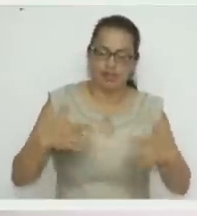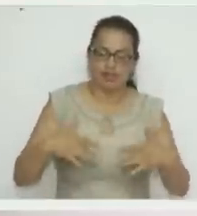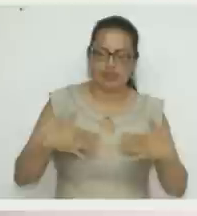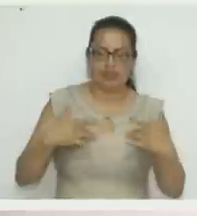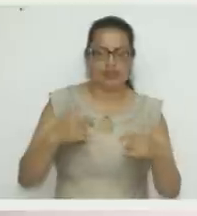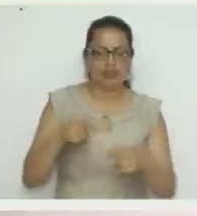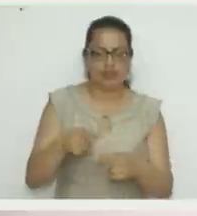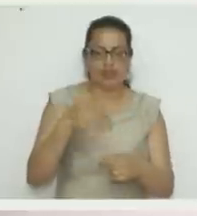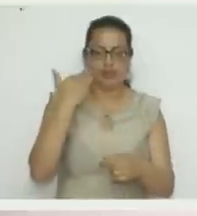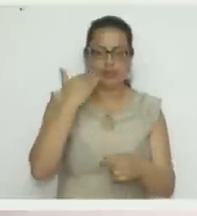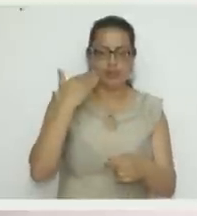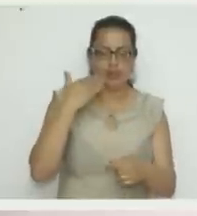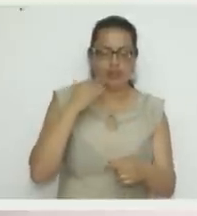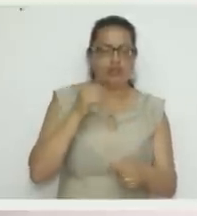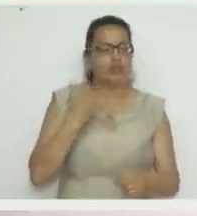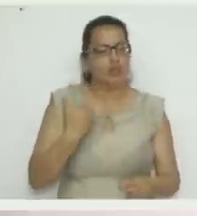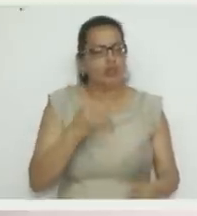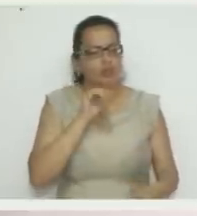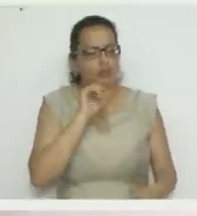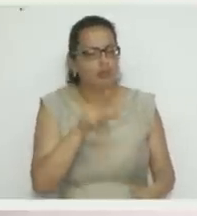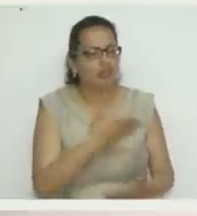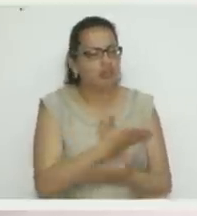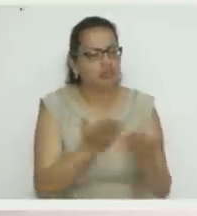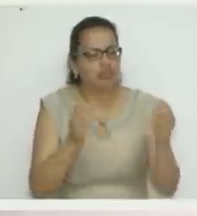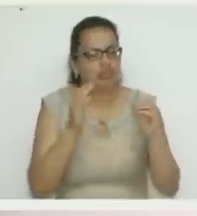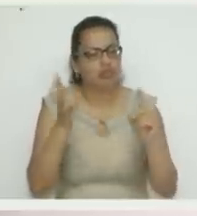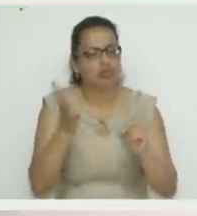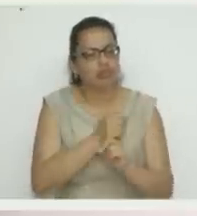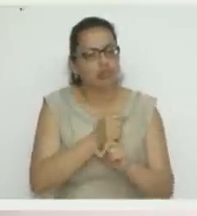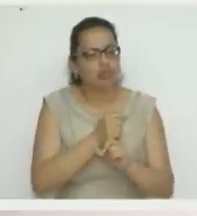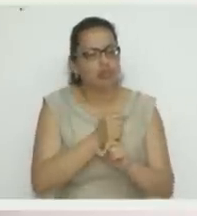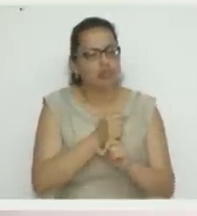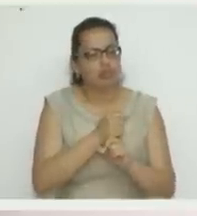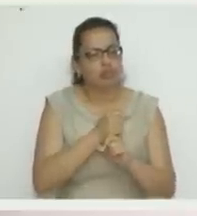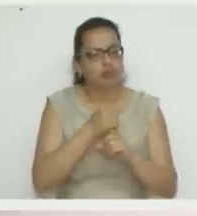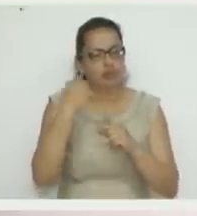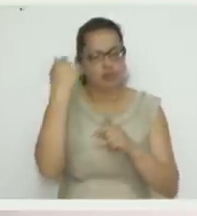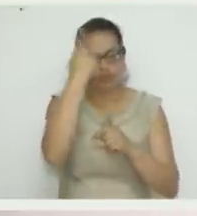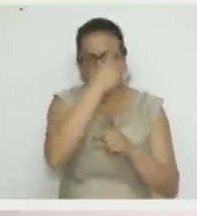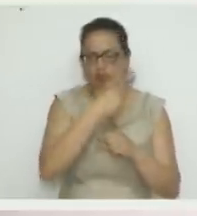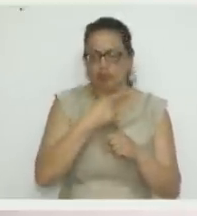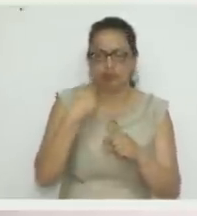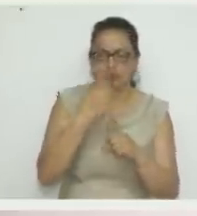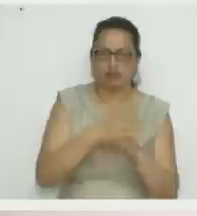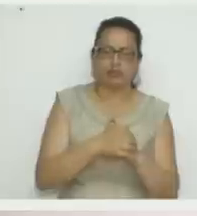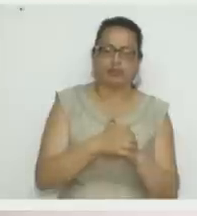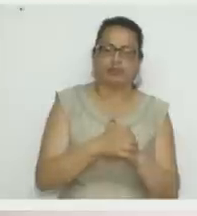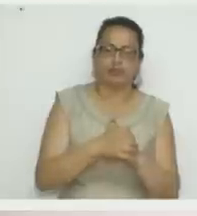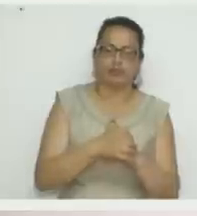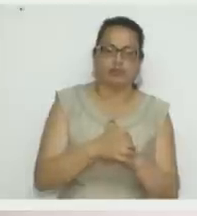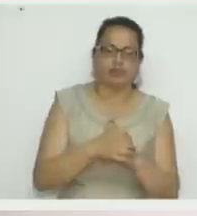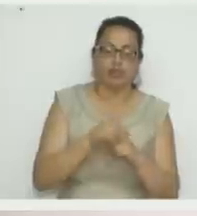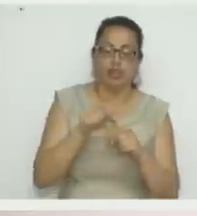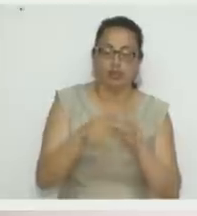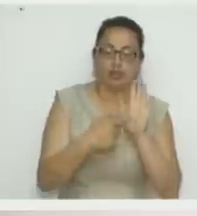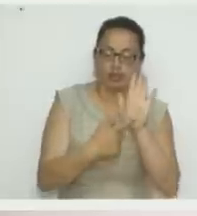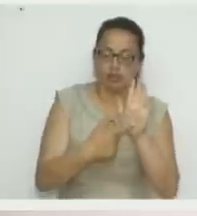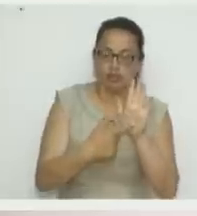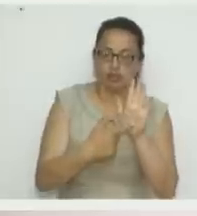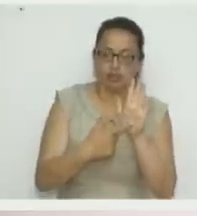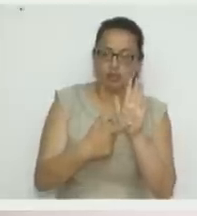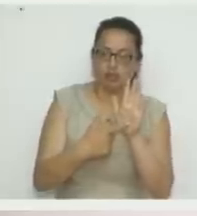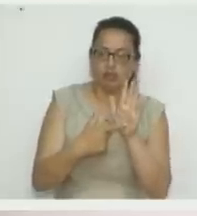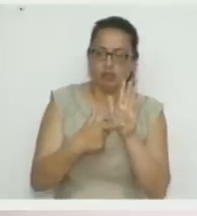Muchas gracias. Y hacerle una preguntita, ¿dónde se consigue el molde de las caritas que nos está mostrando?